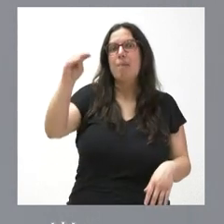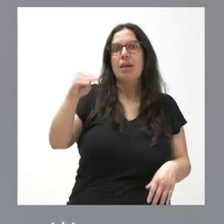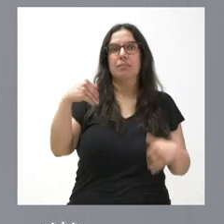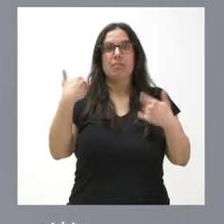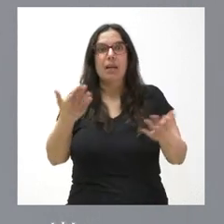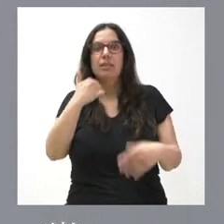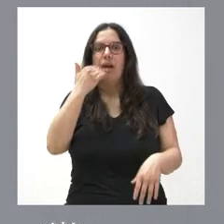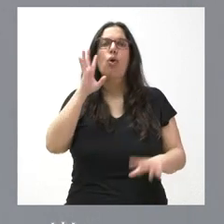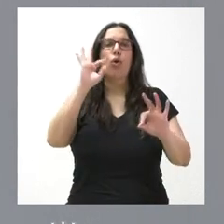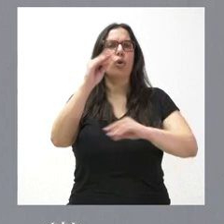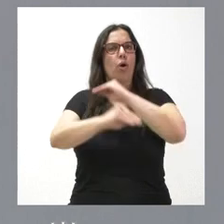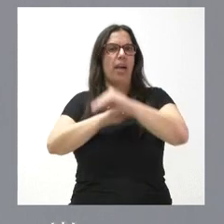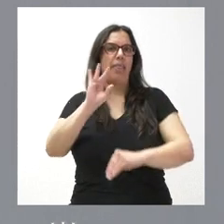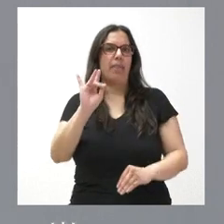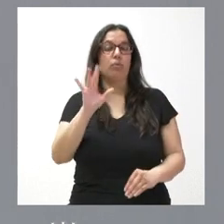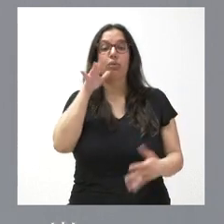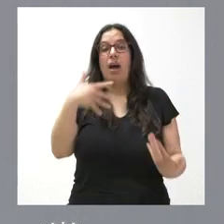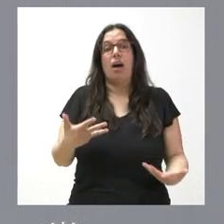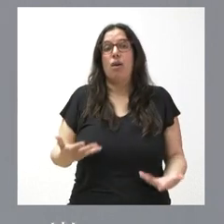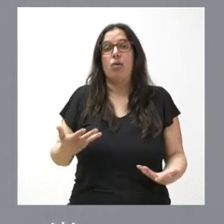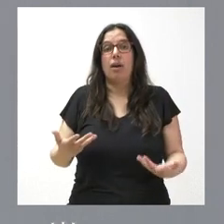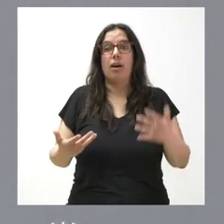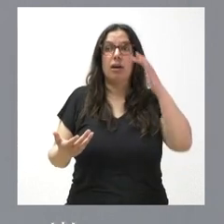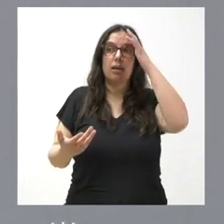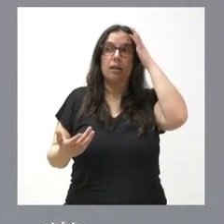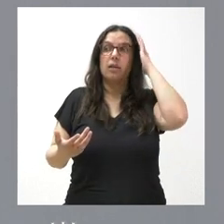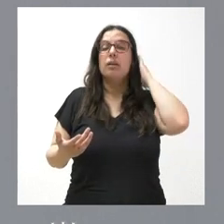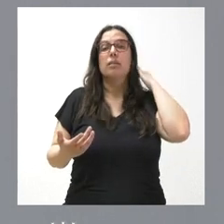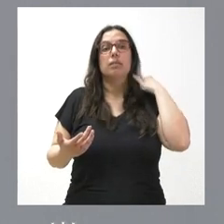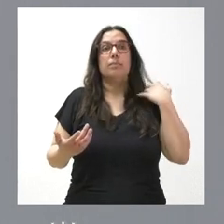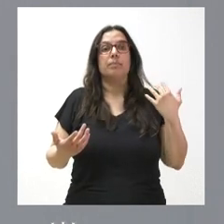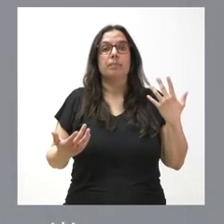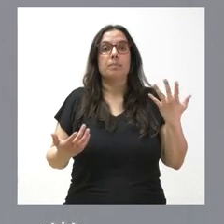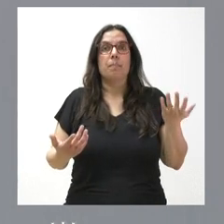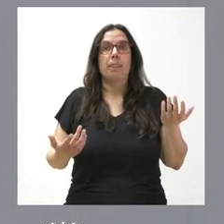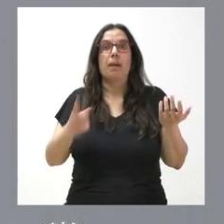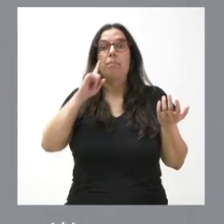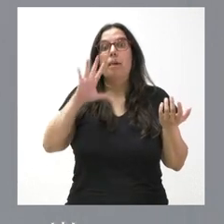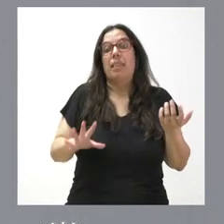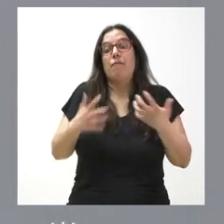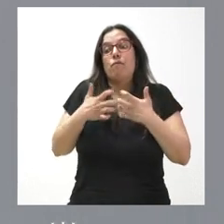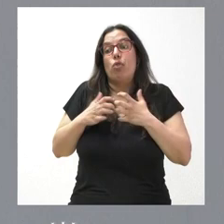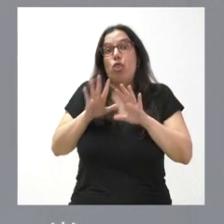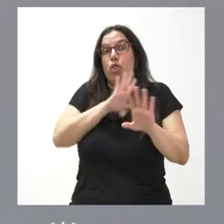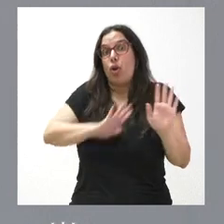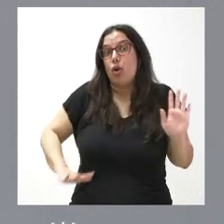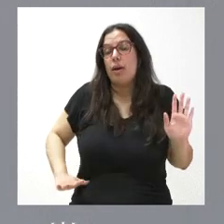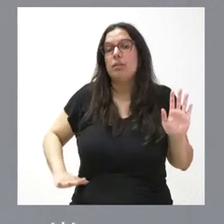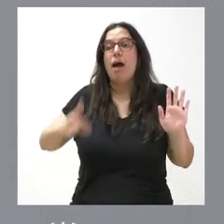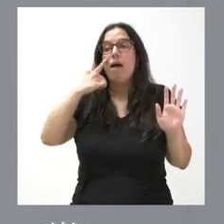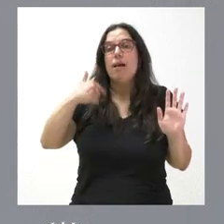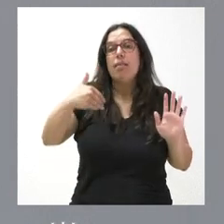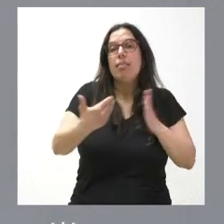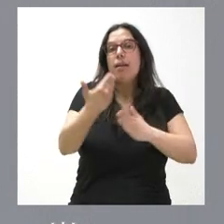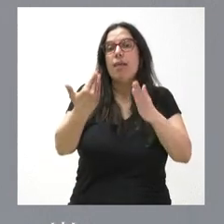lógicamente, lo implantaríamos. A día de hoy, el que se ha puesto de manifiesto, pues, parece que pudiera funcionar. Veremos a ver si fuera